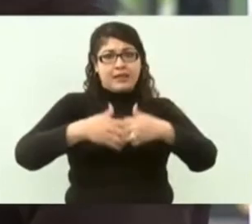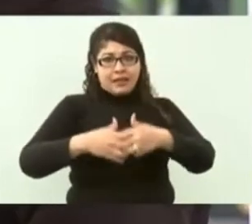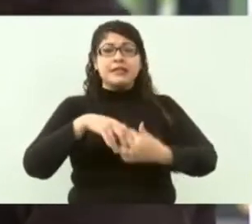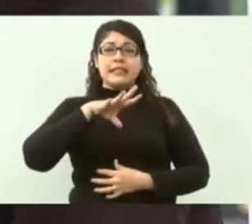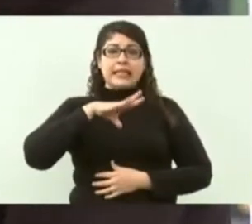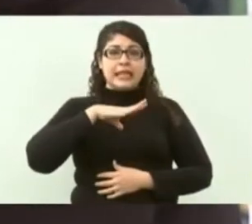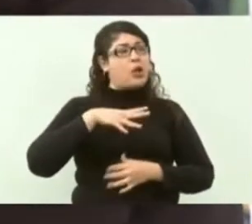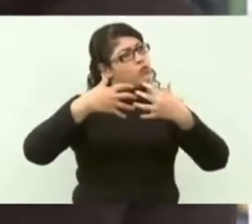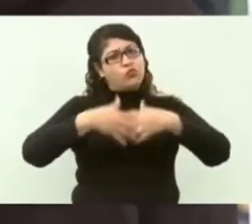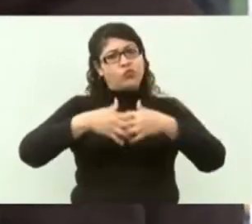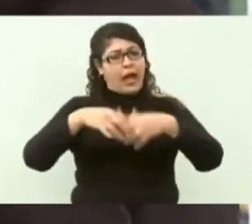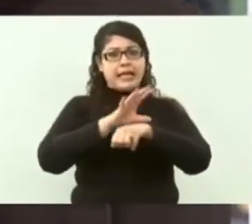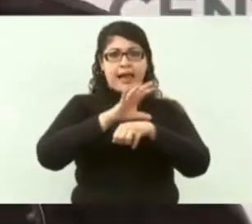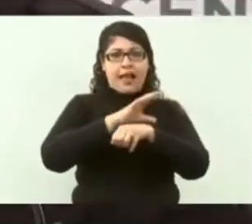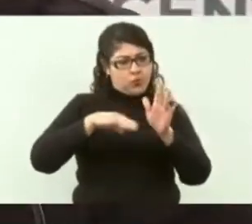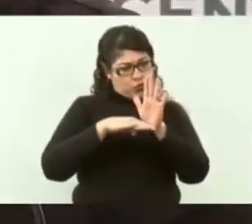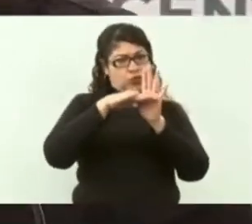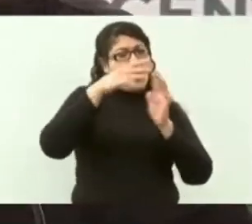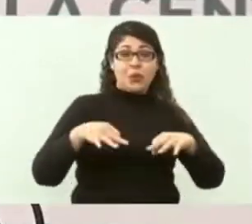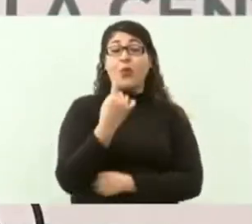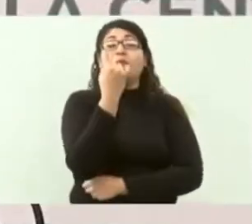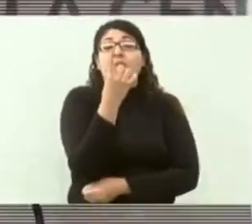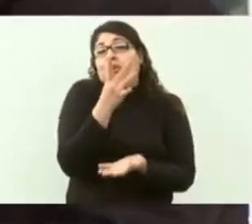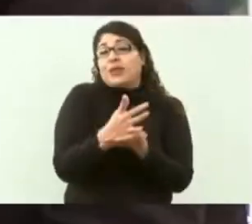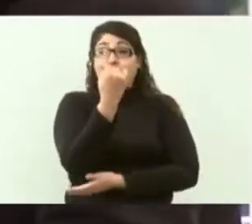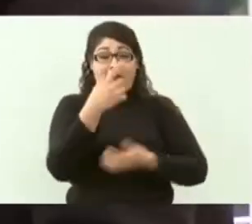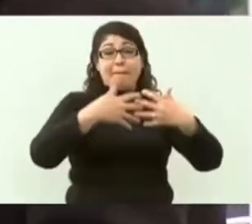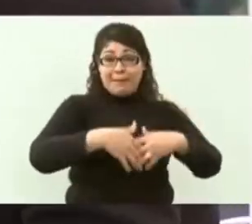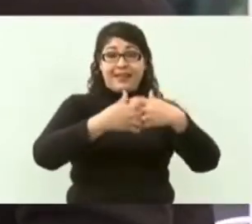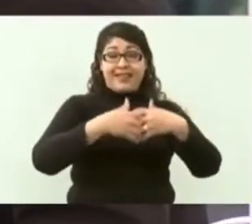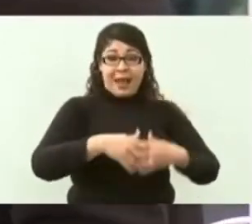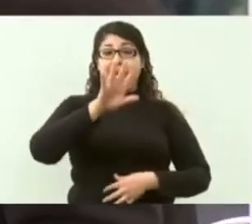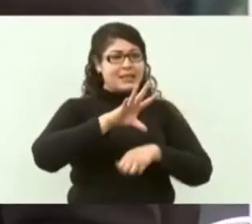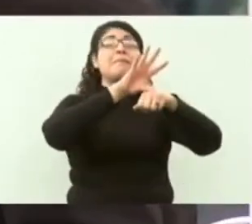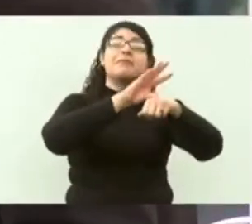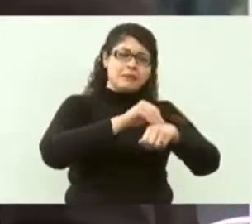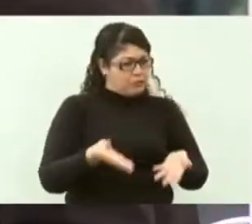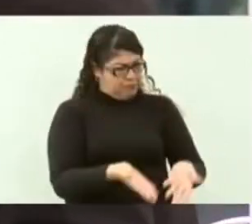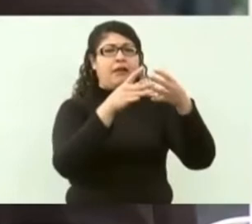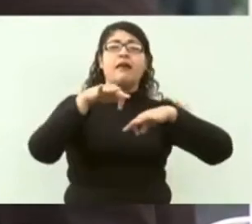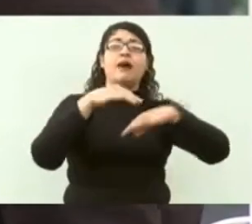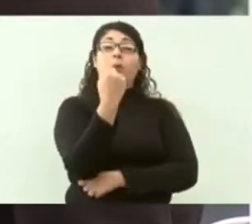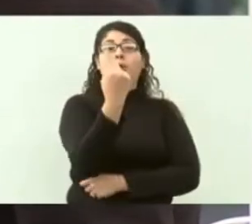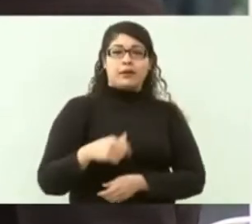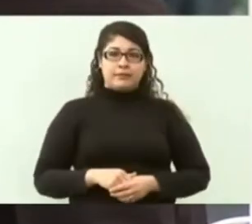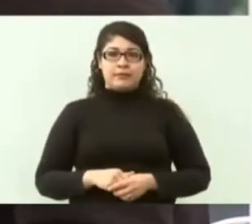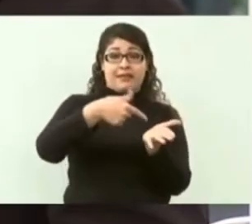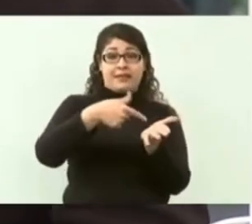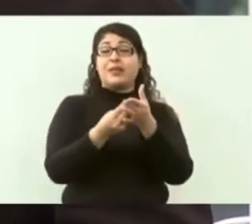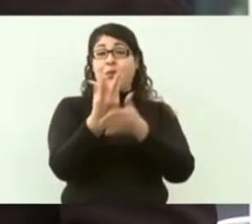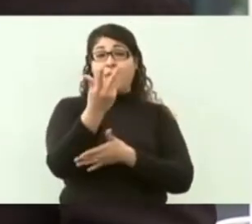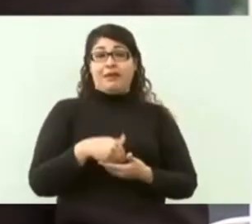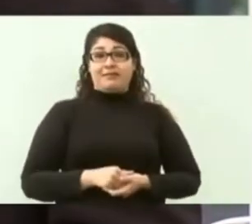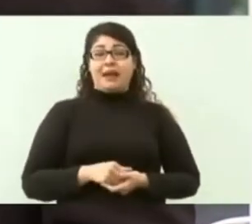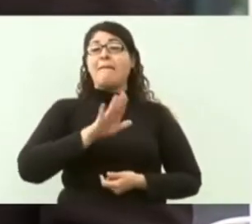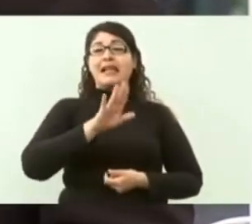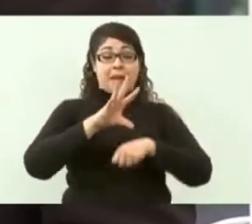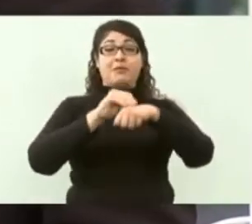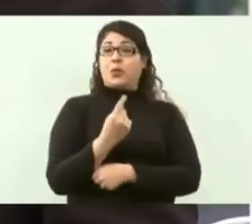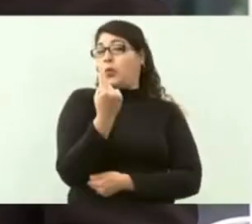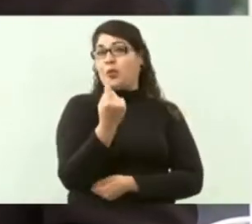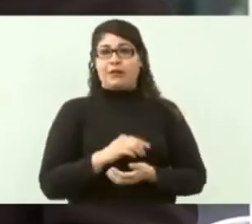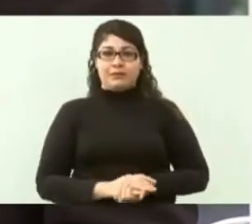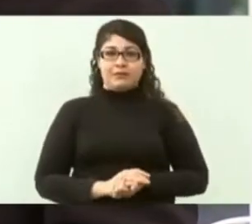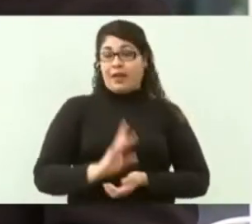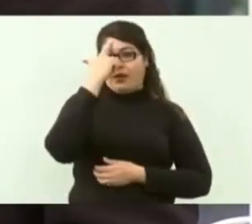carbón y apenas permiten que trabaje uno porque no le autorizan, de acuerdo a la nueva normatividad que se estableció en periodo neoliberal,